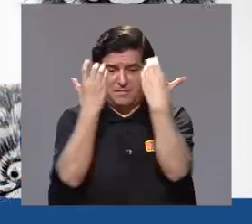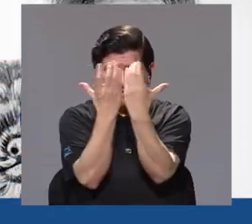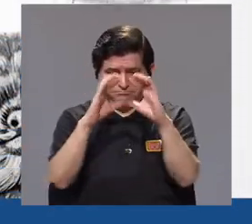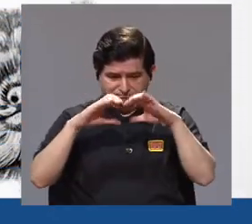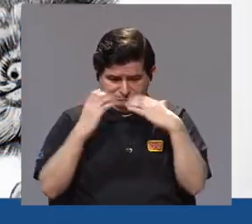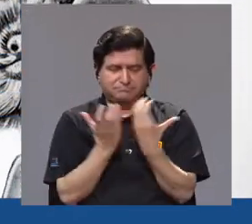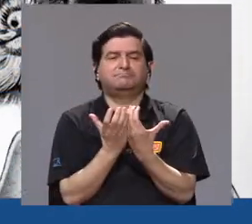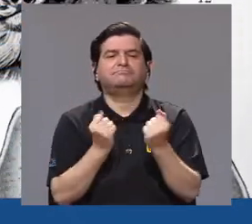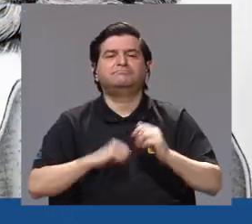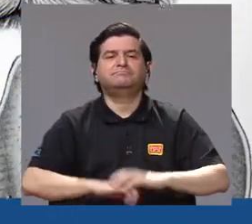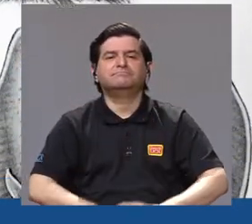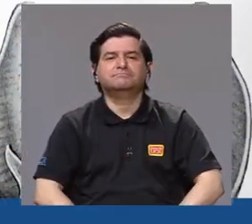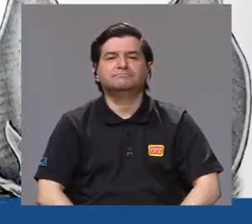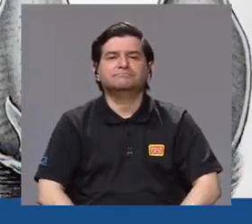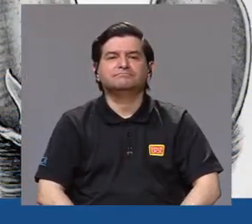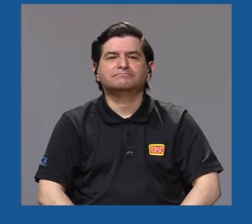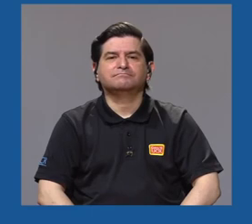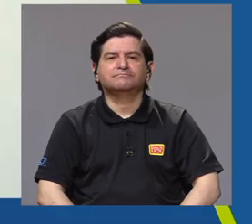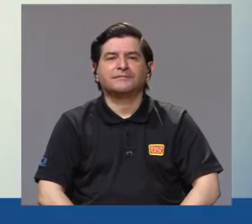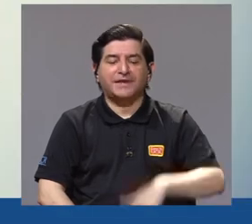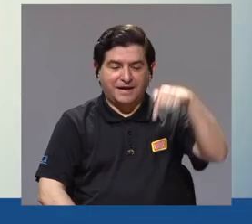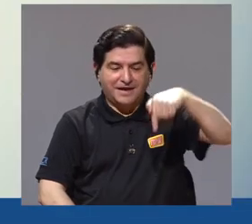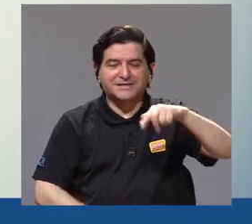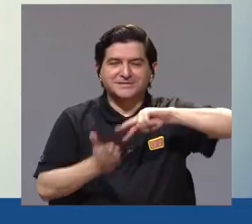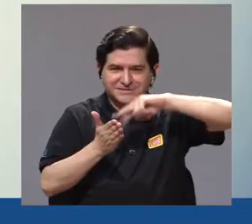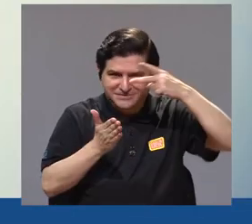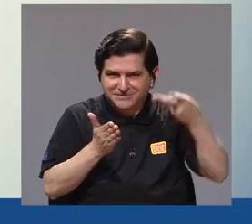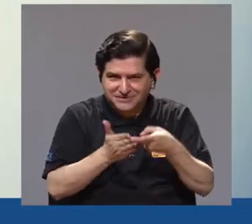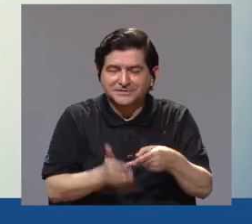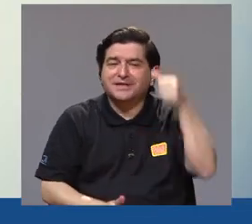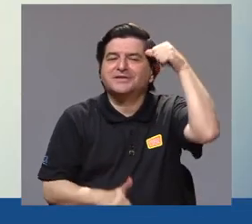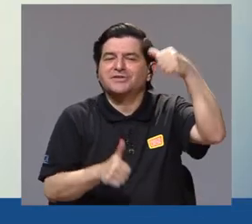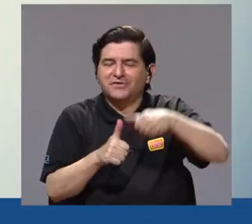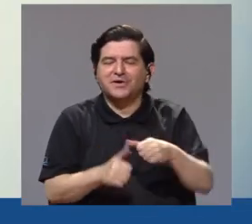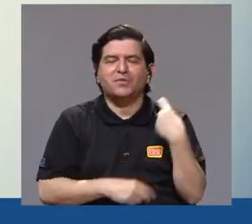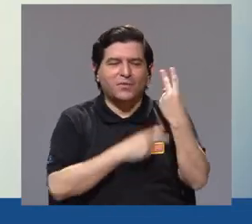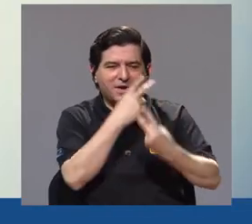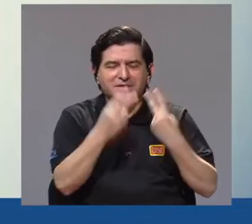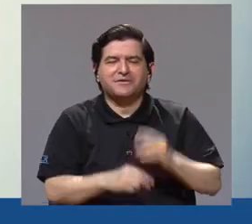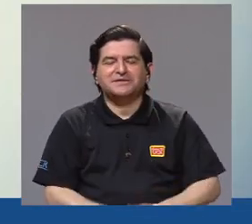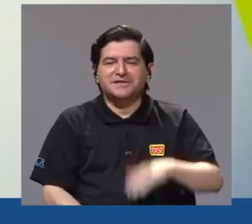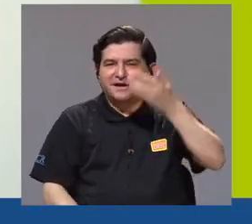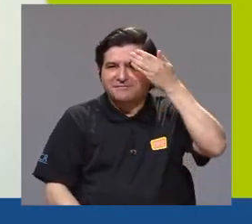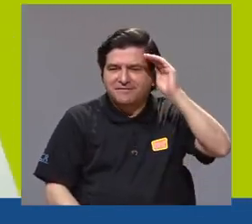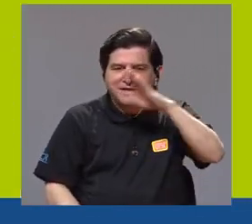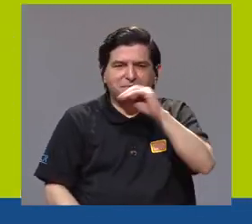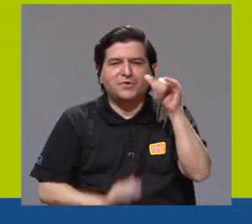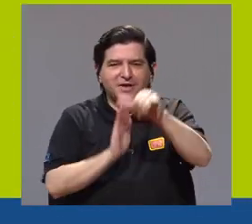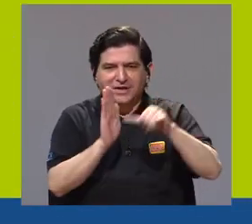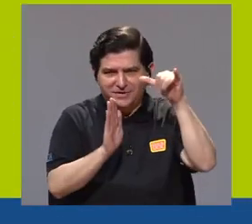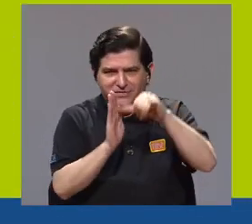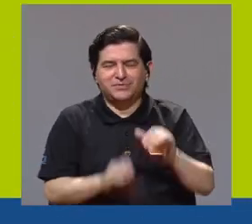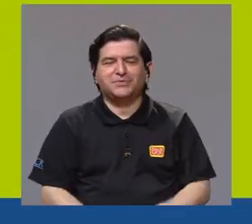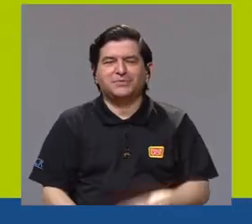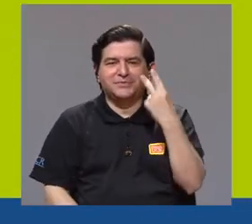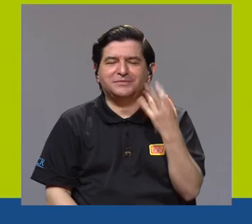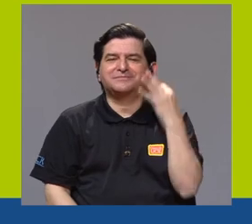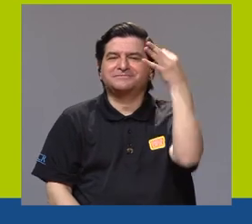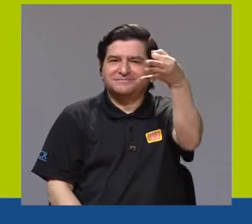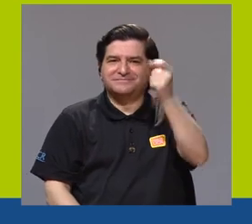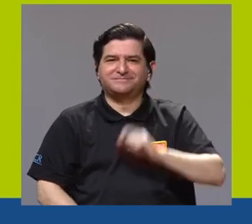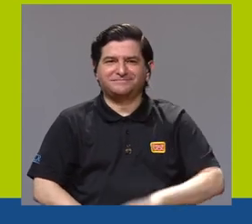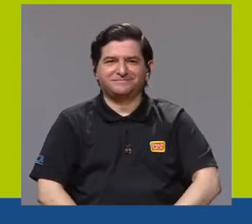poder clasificarlas. Esto fue Conceptos. Recuerde que puede visitar nuestras páginas de Facebook y YouTube.